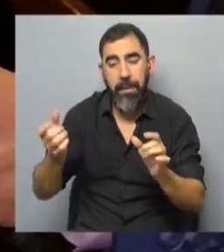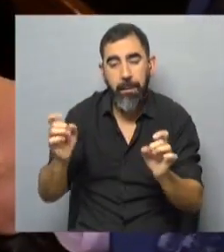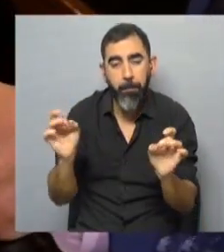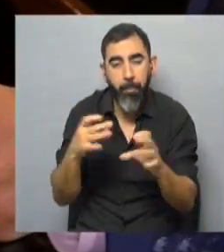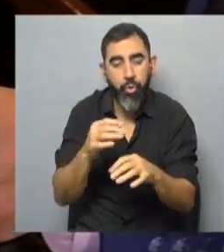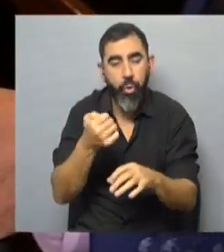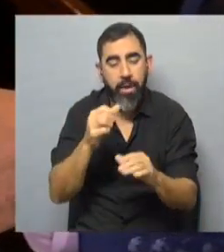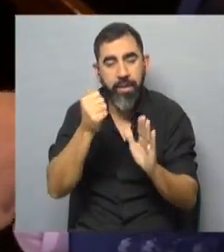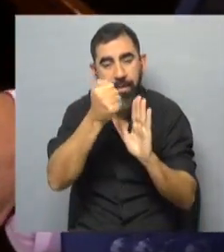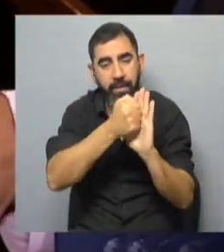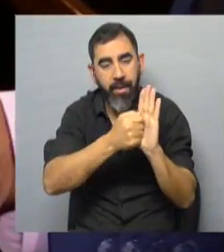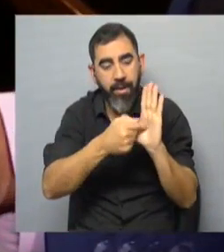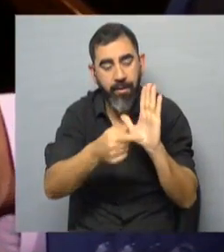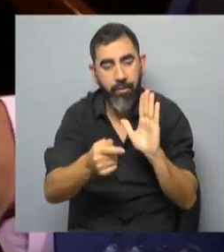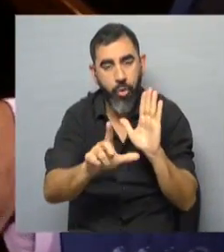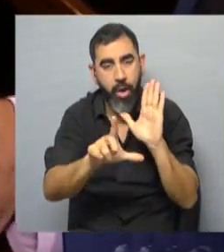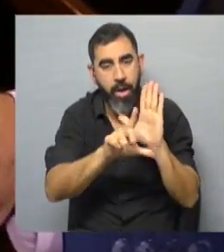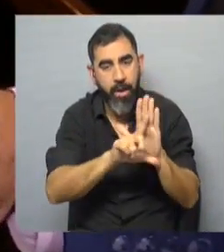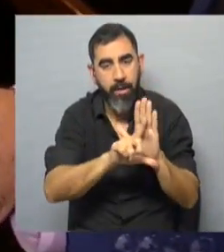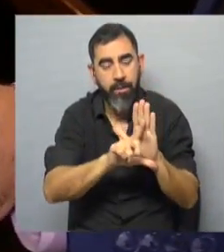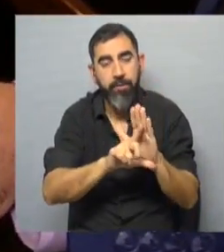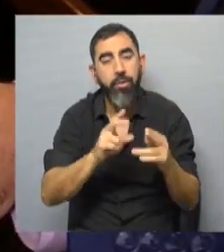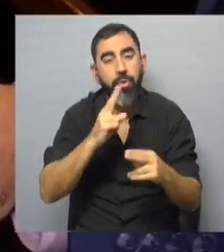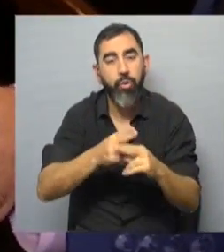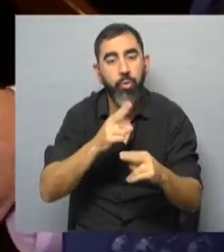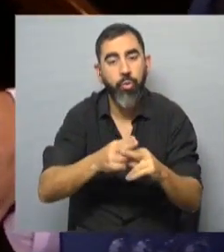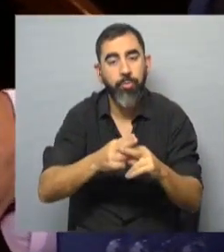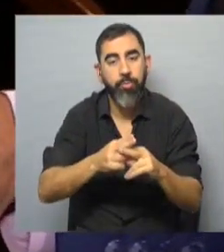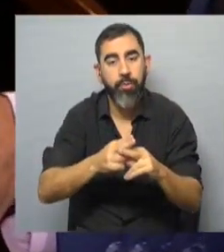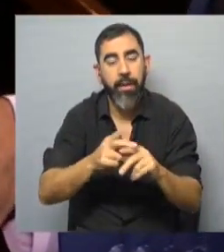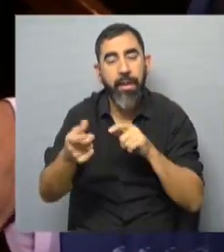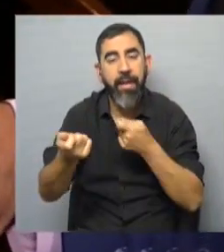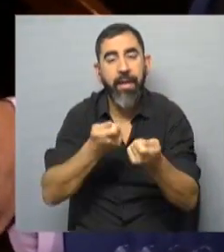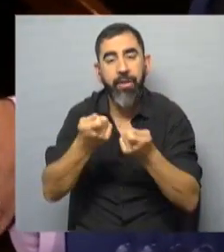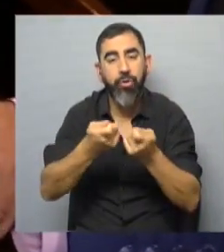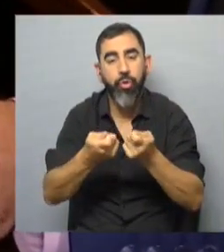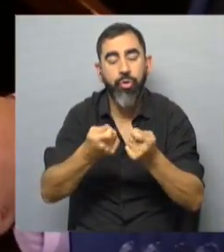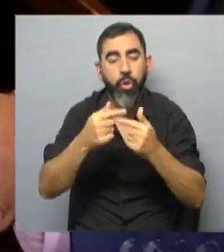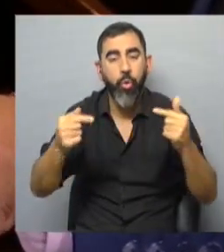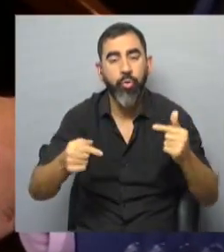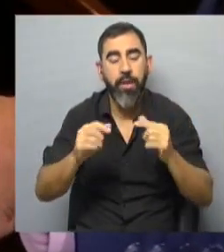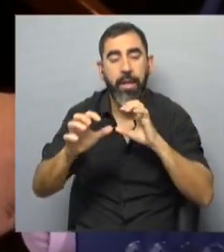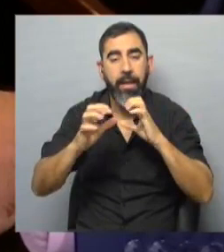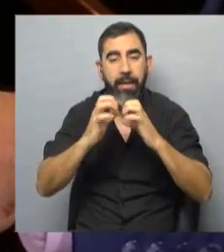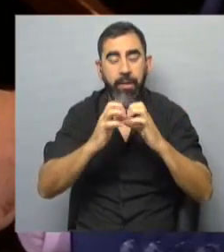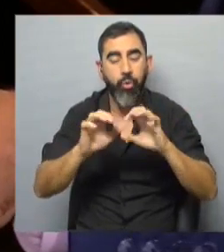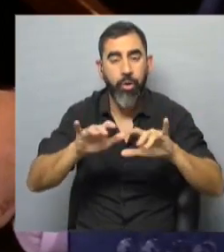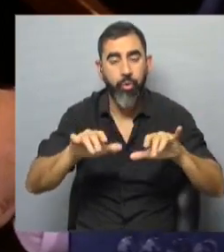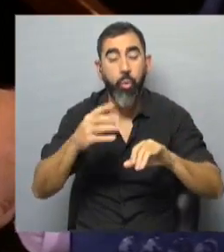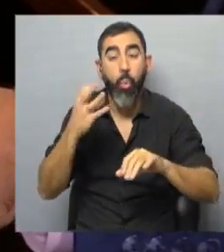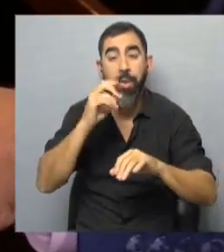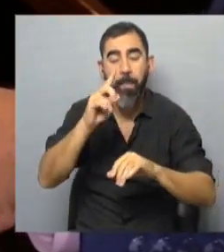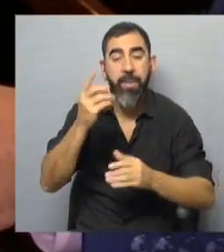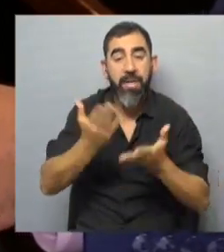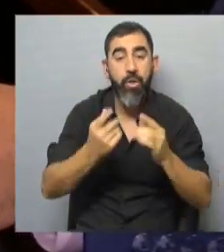decreto que da marco a todo esto, que se llama de gestión de residuos de aparatos eléctricos y electrónicos. Son 40.000